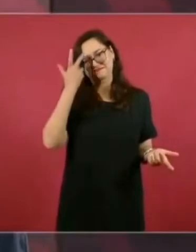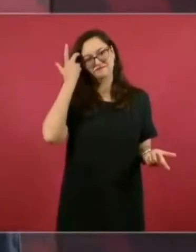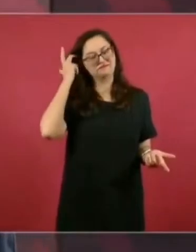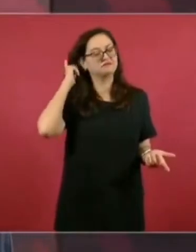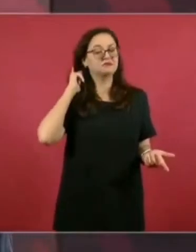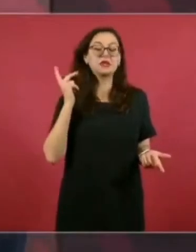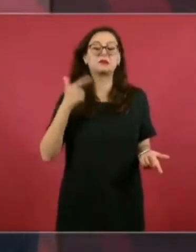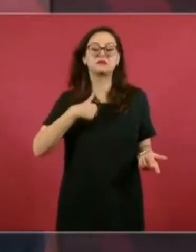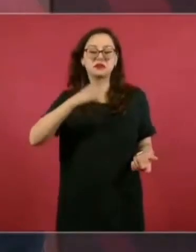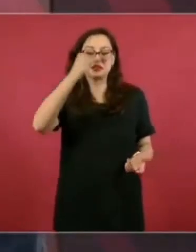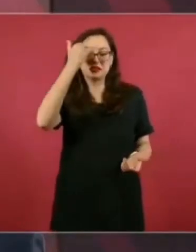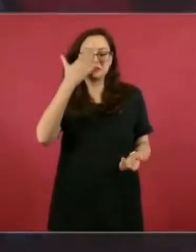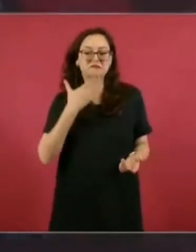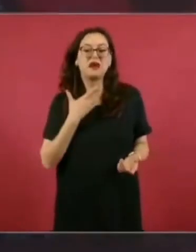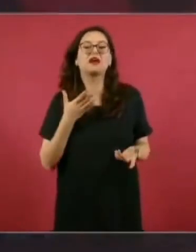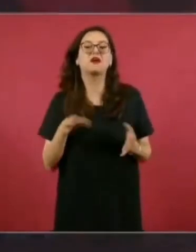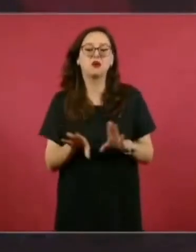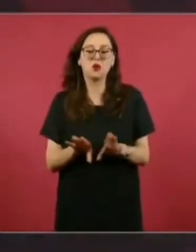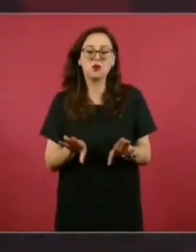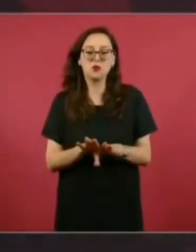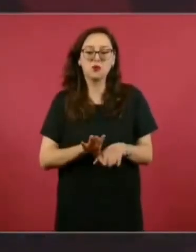como decía en algún tiempo,